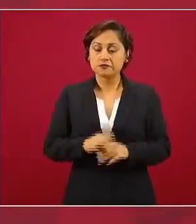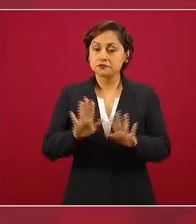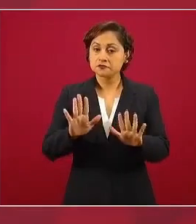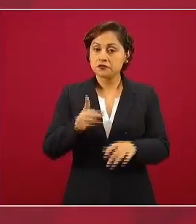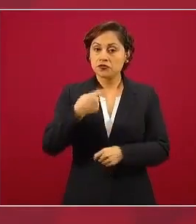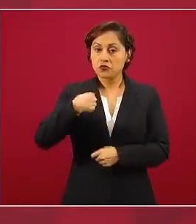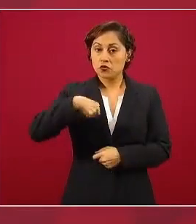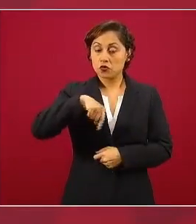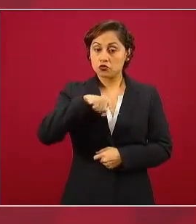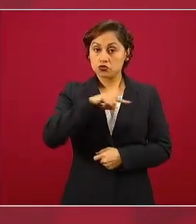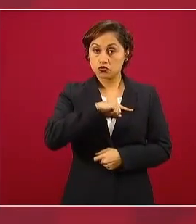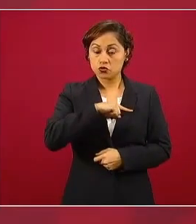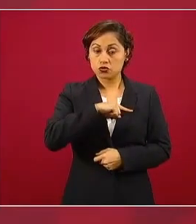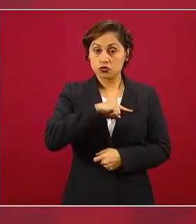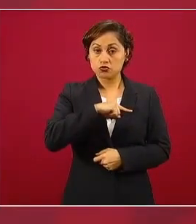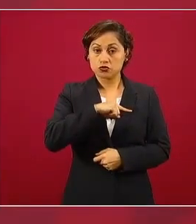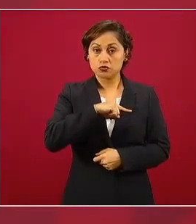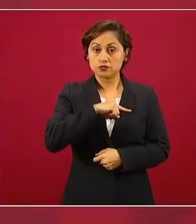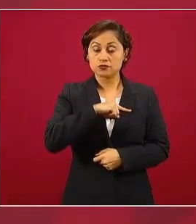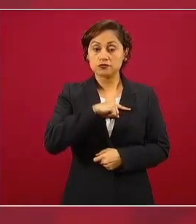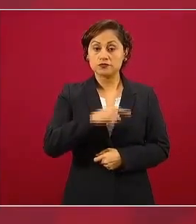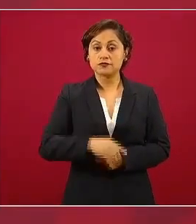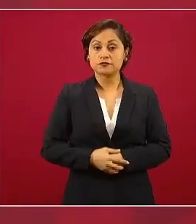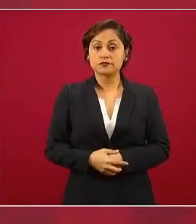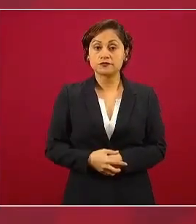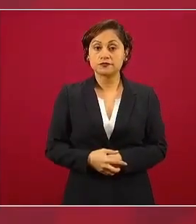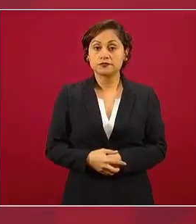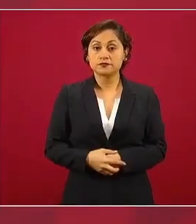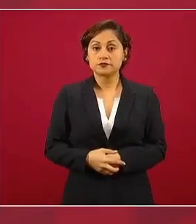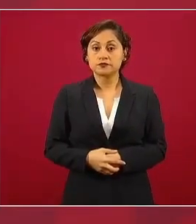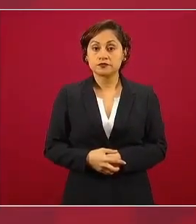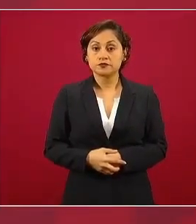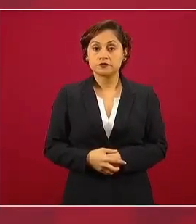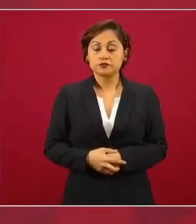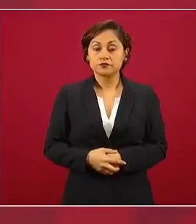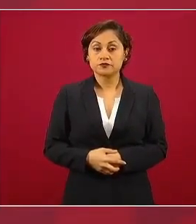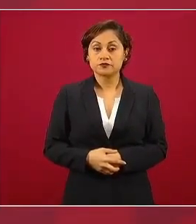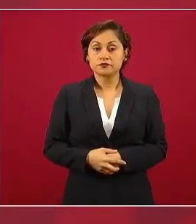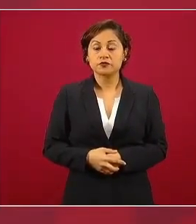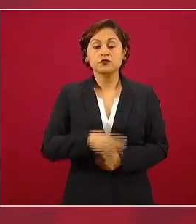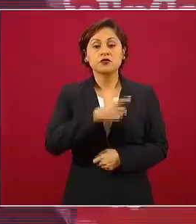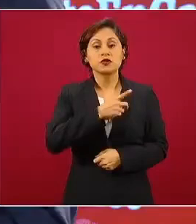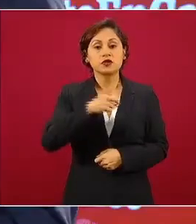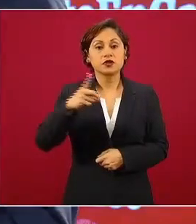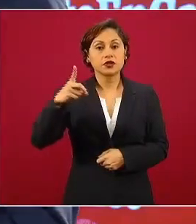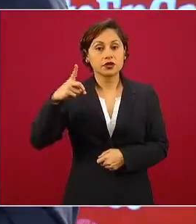tenemos que actuar con responsabilidad.